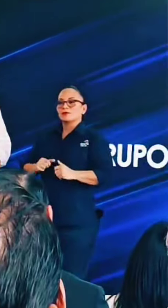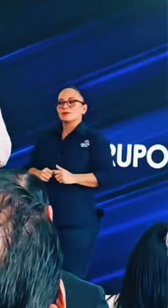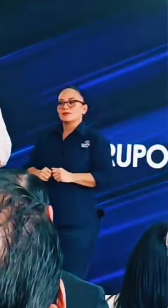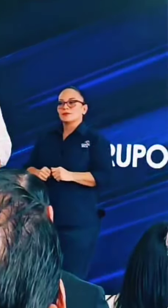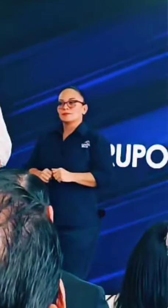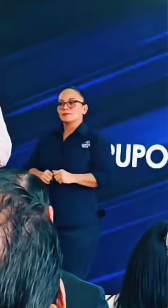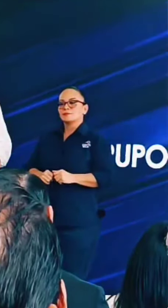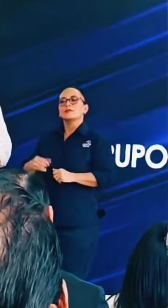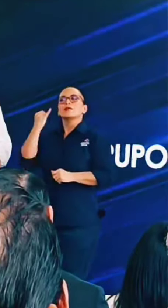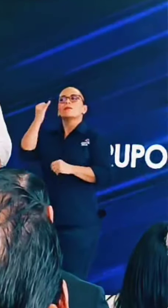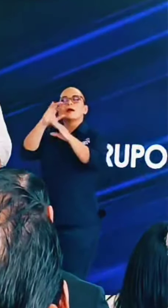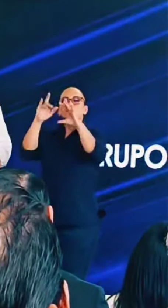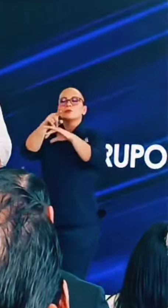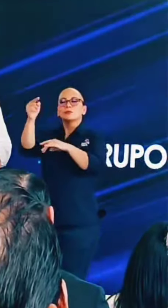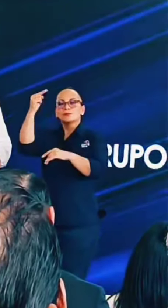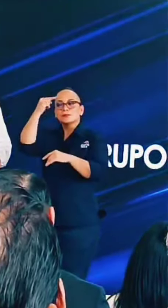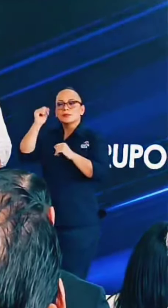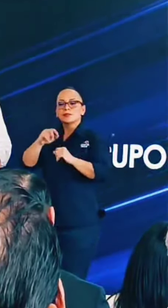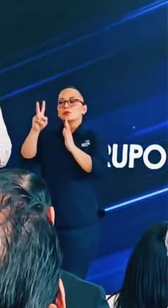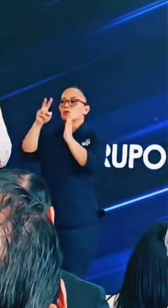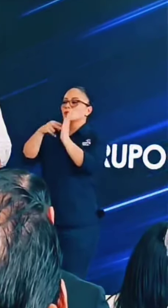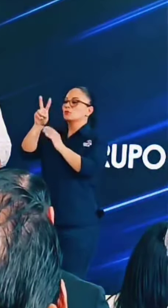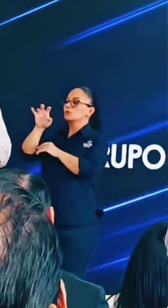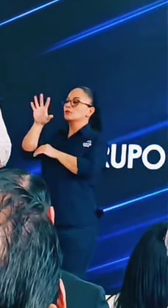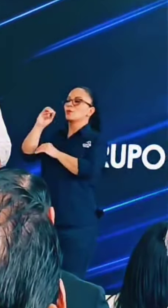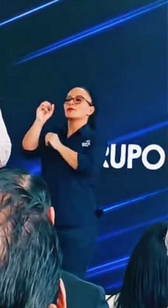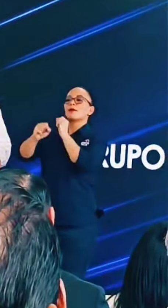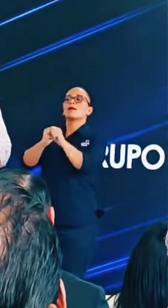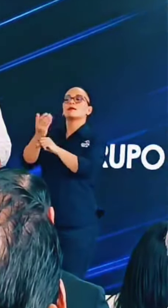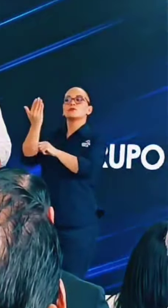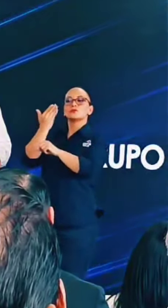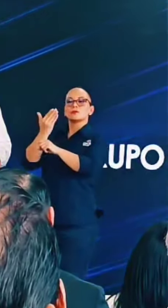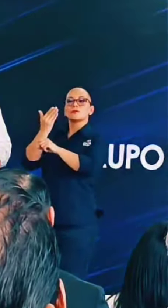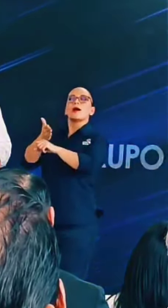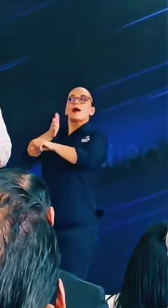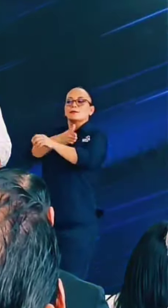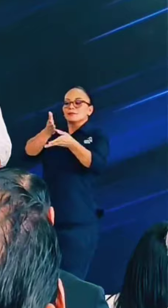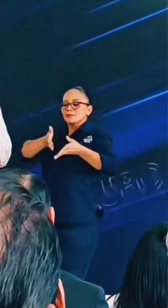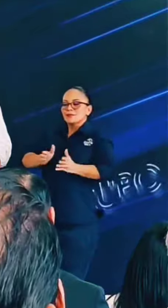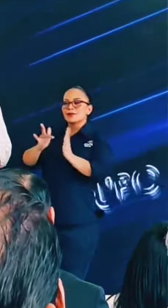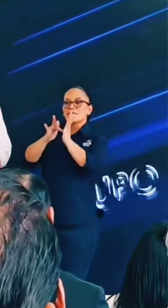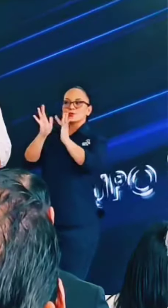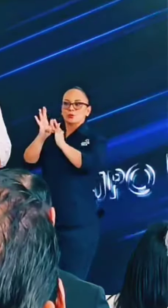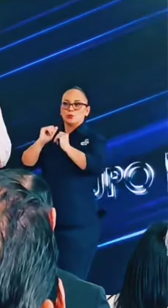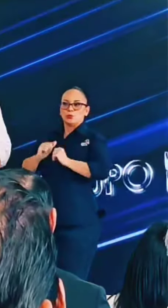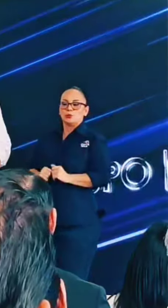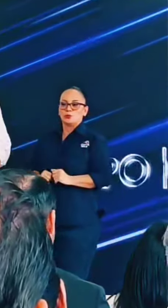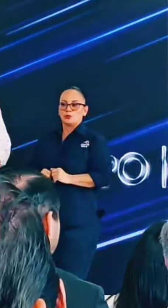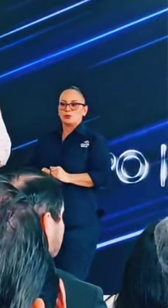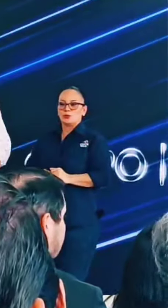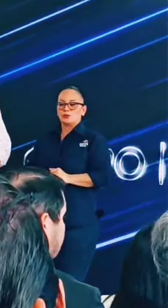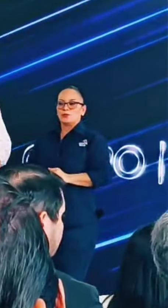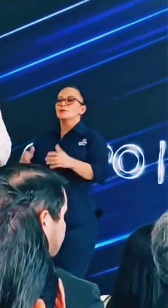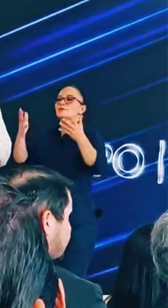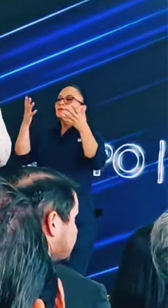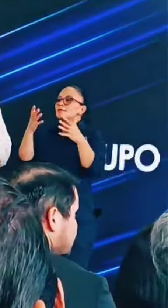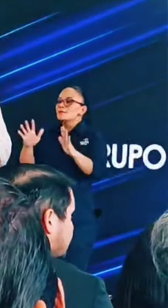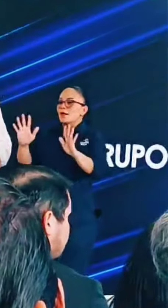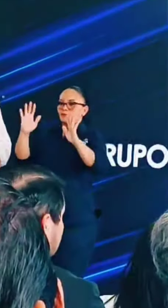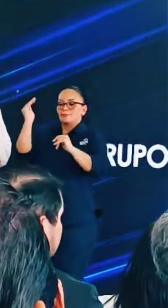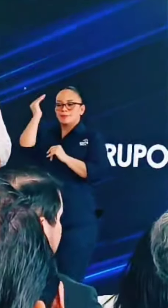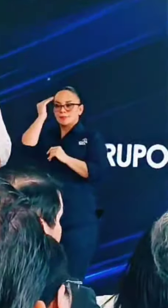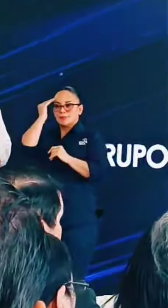Pónganse a pensar, 2250 años antes del nacimiento y ya se